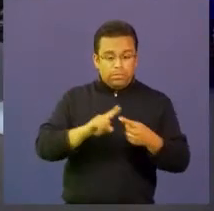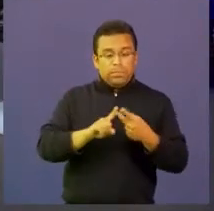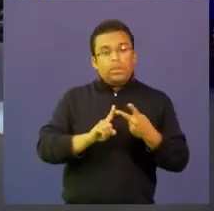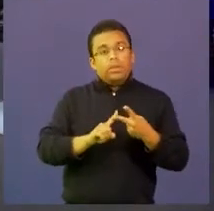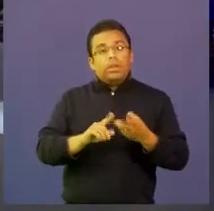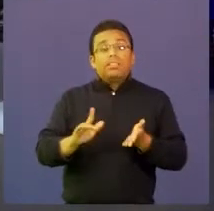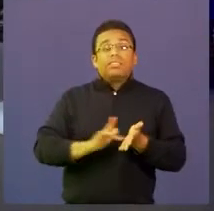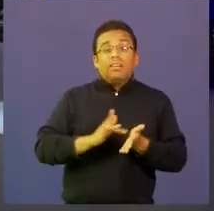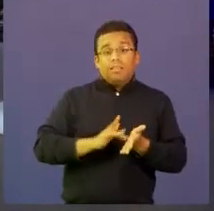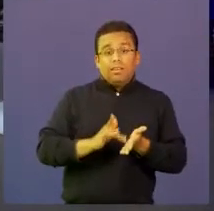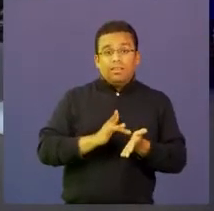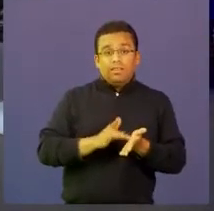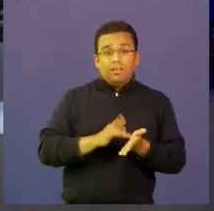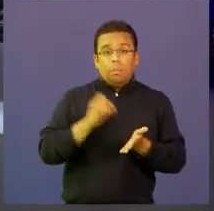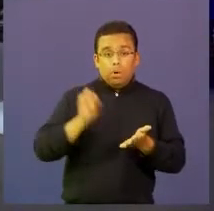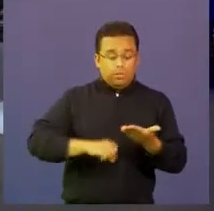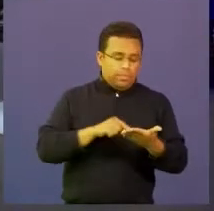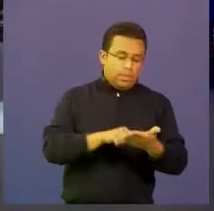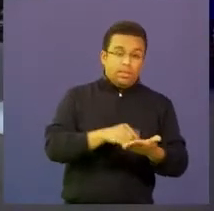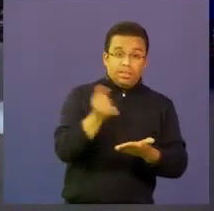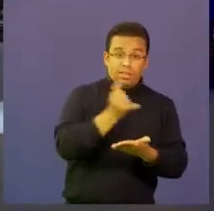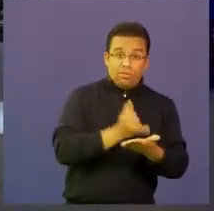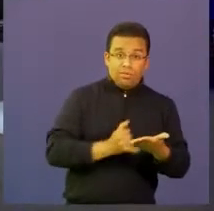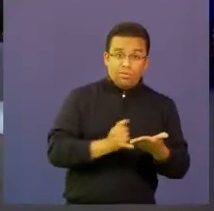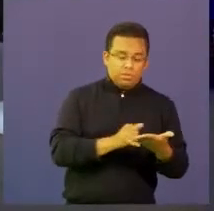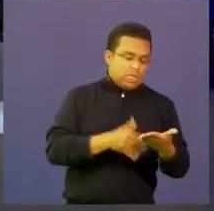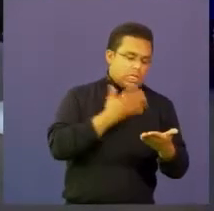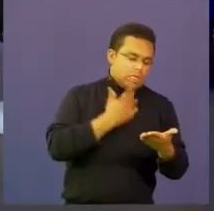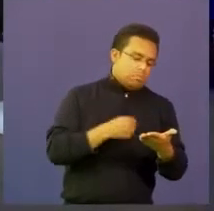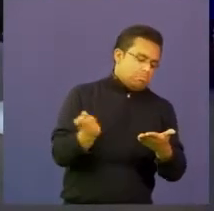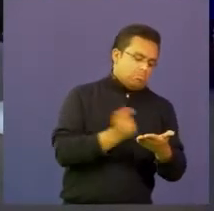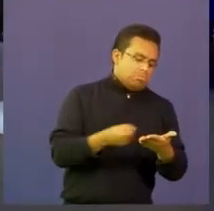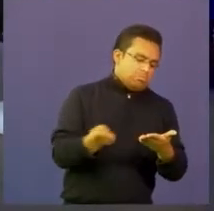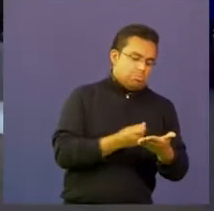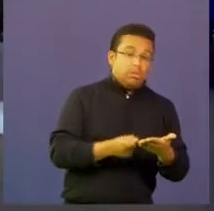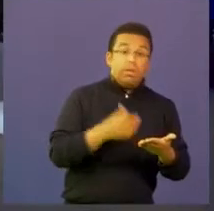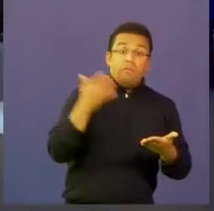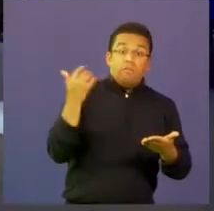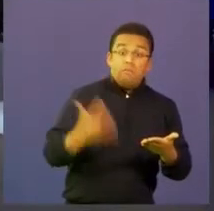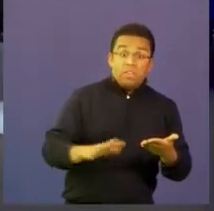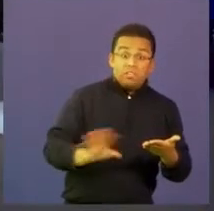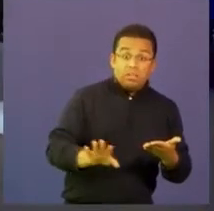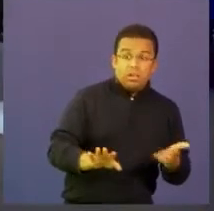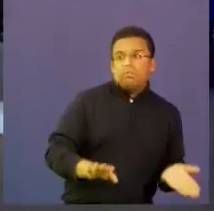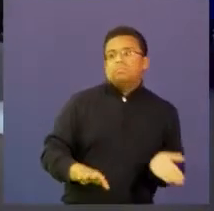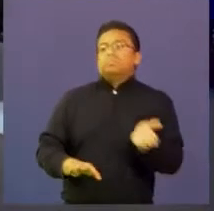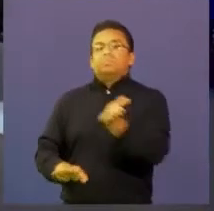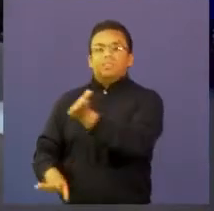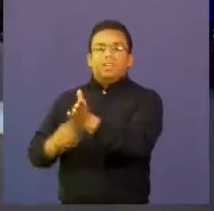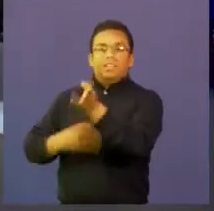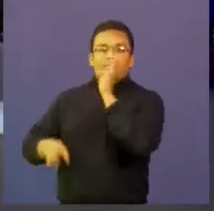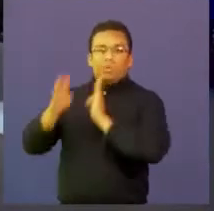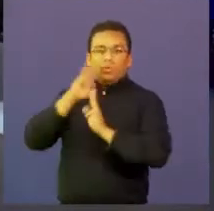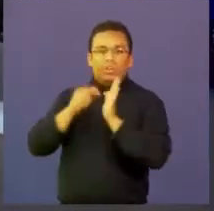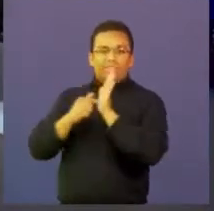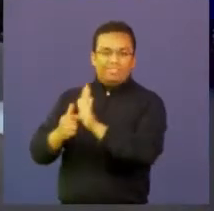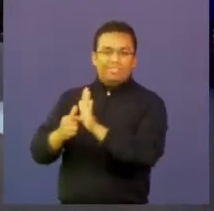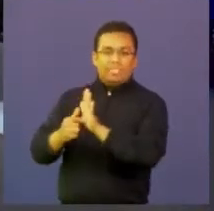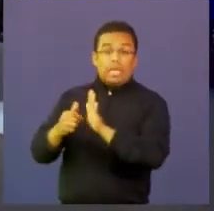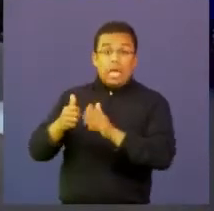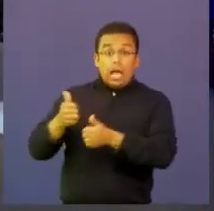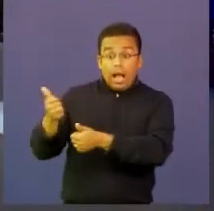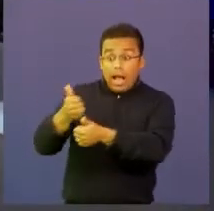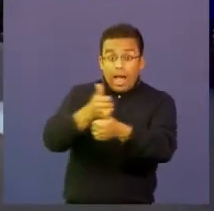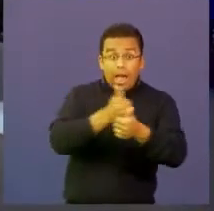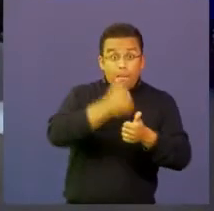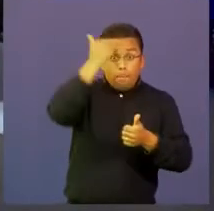hacer dibujos sobre los personajes, después llevarlo al teatro y cada uno de los contenidos le provoca a